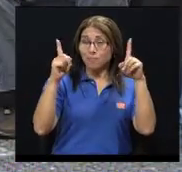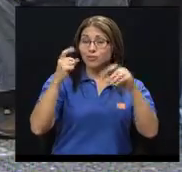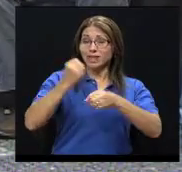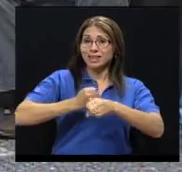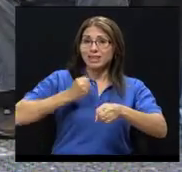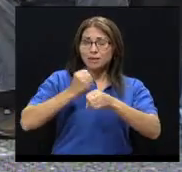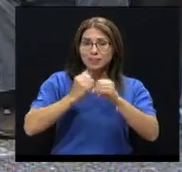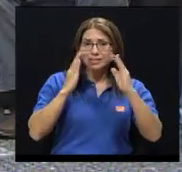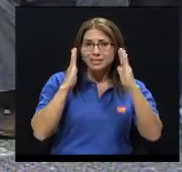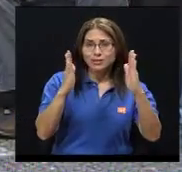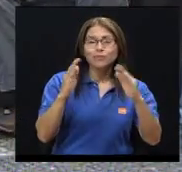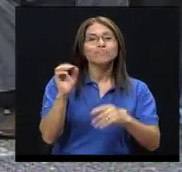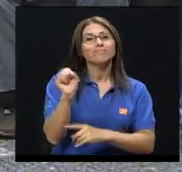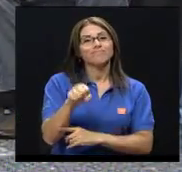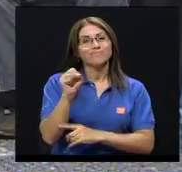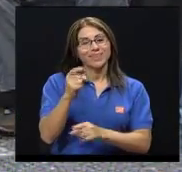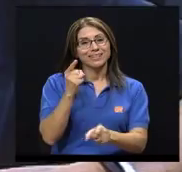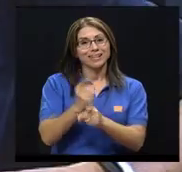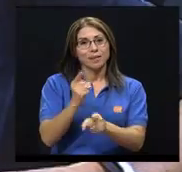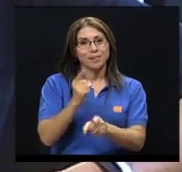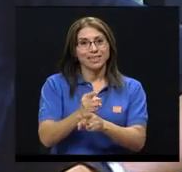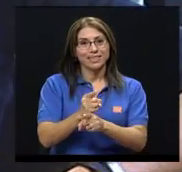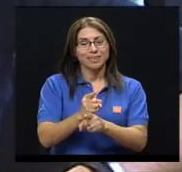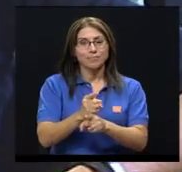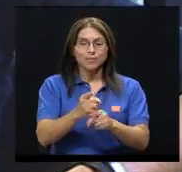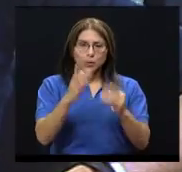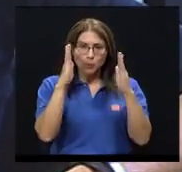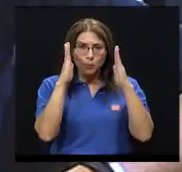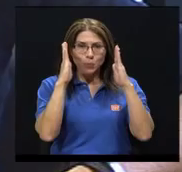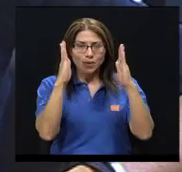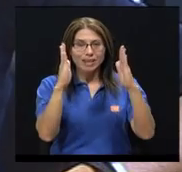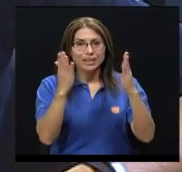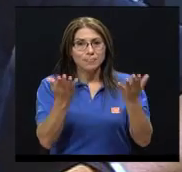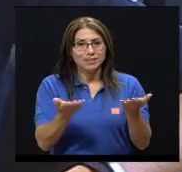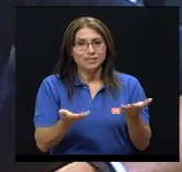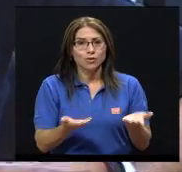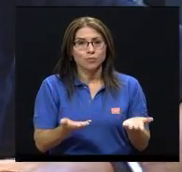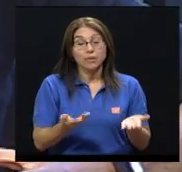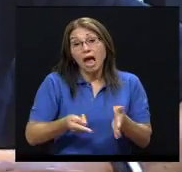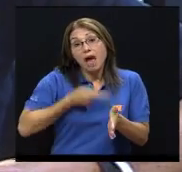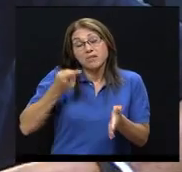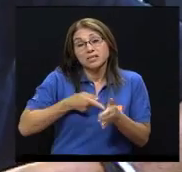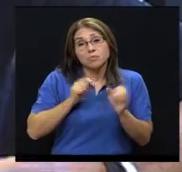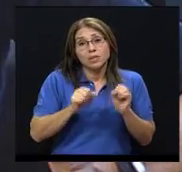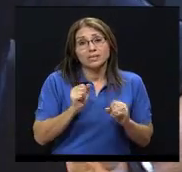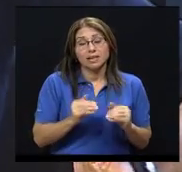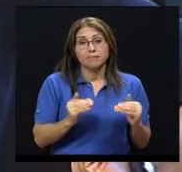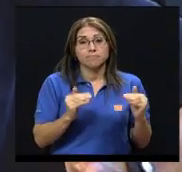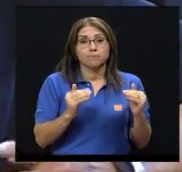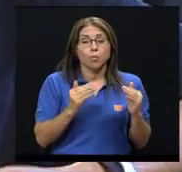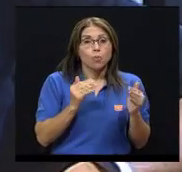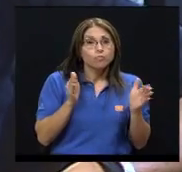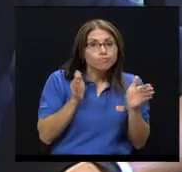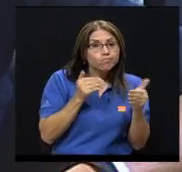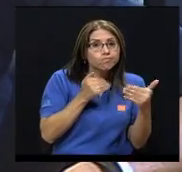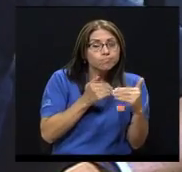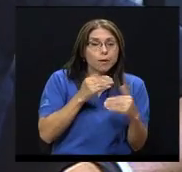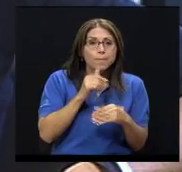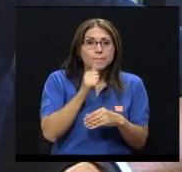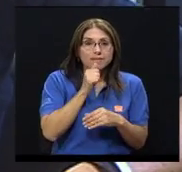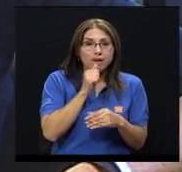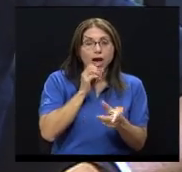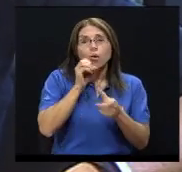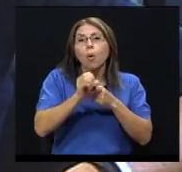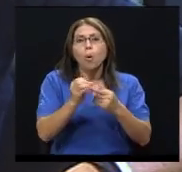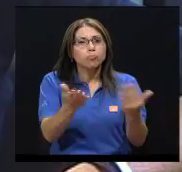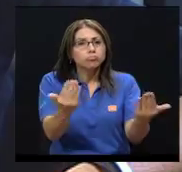famosa intervención. Sí, exactamente. Una intervención a algún nivel, a veces puede ser más privado, a veces puede ser convocando a